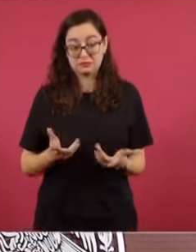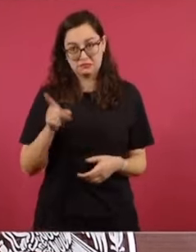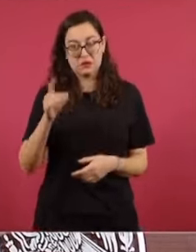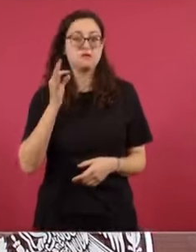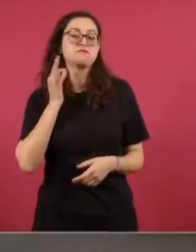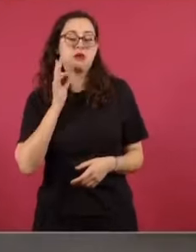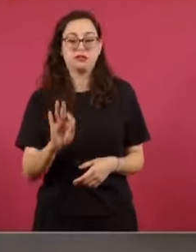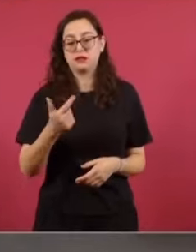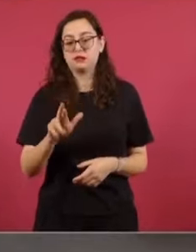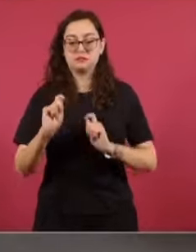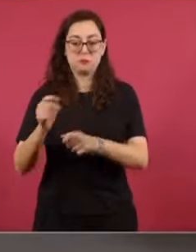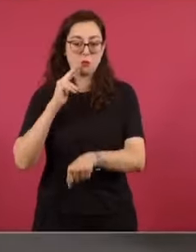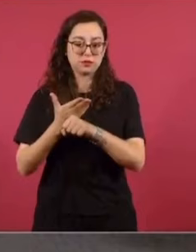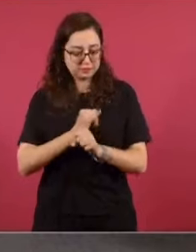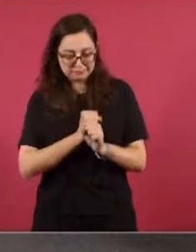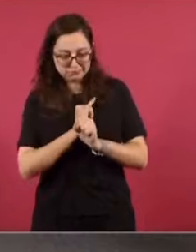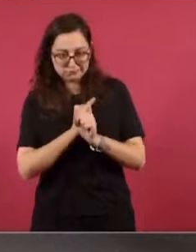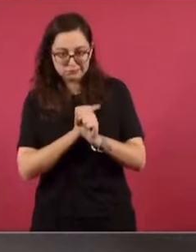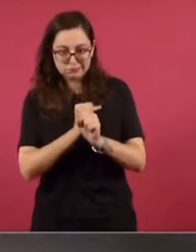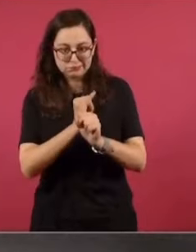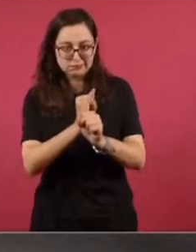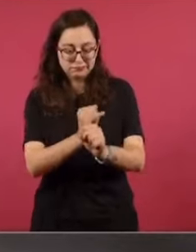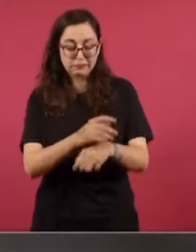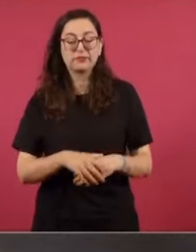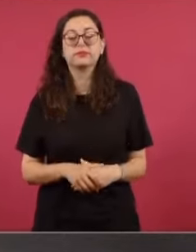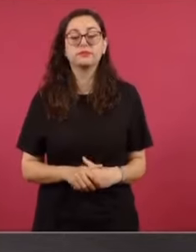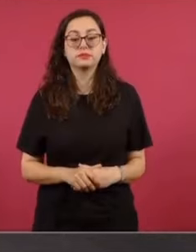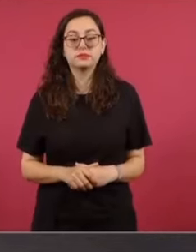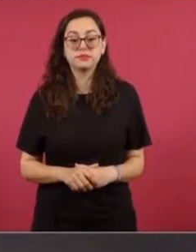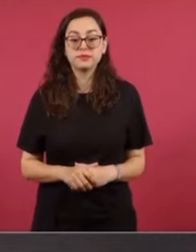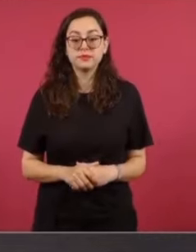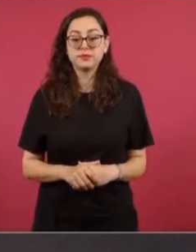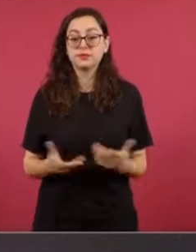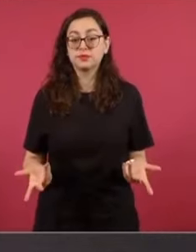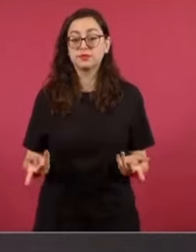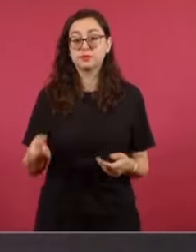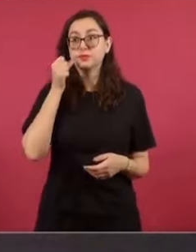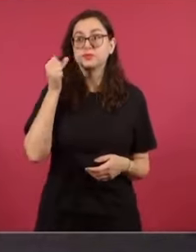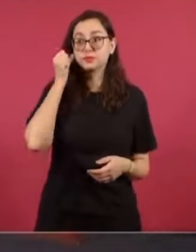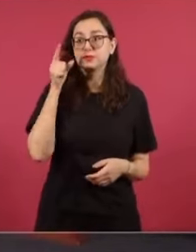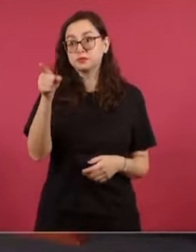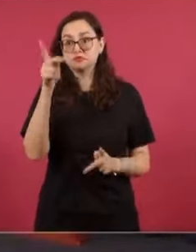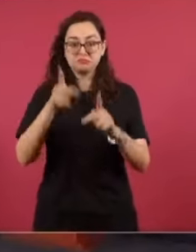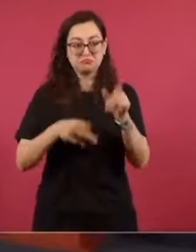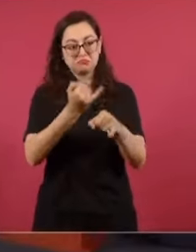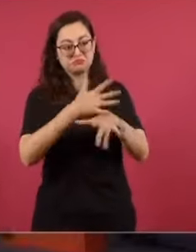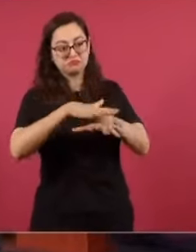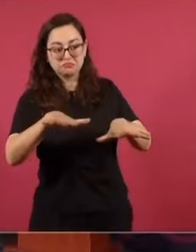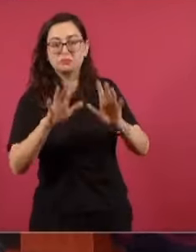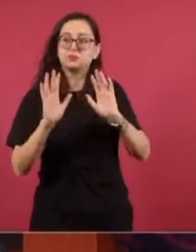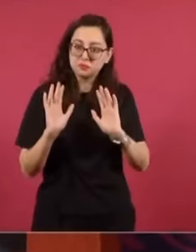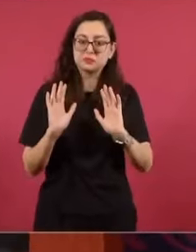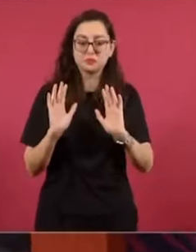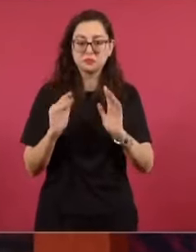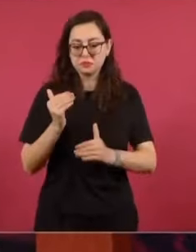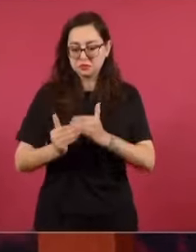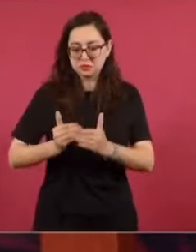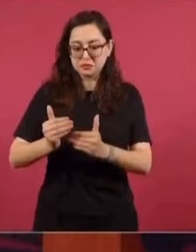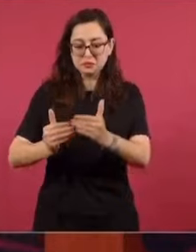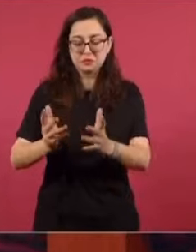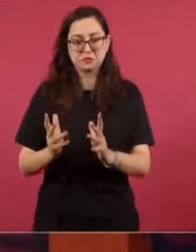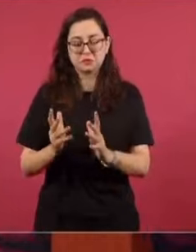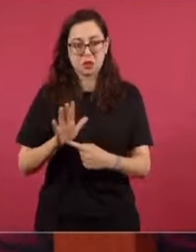de la Fiscalía General de la República. Y así como ayer informan, dan un adelanto de cómo va